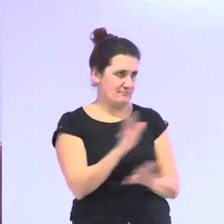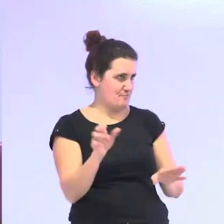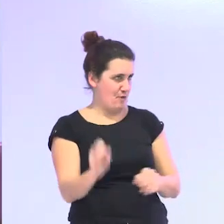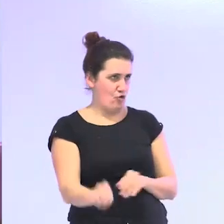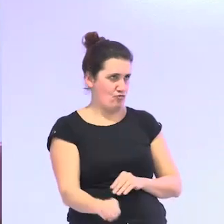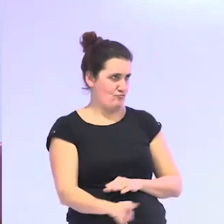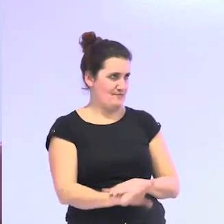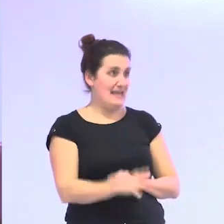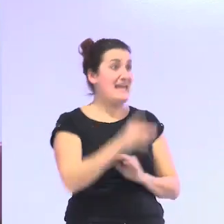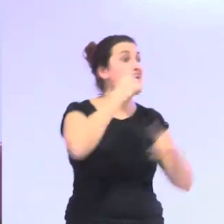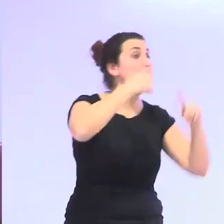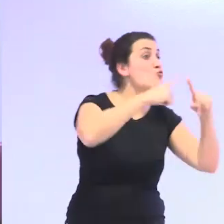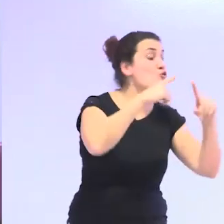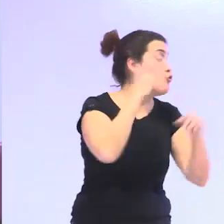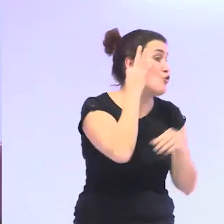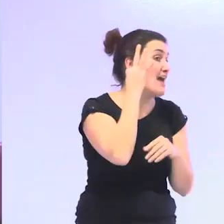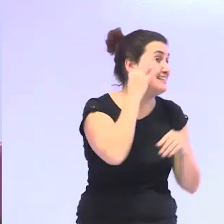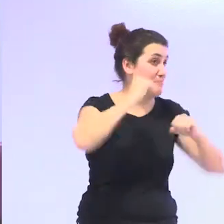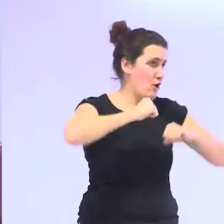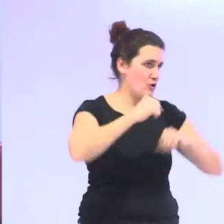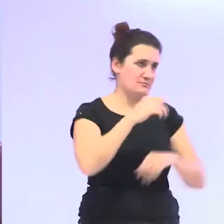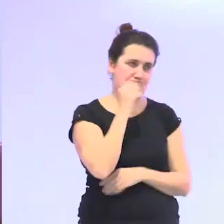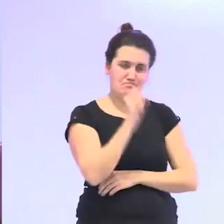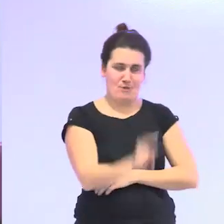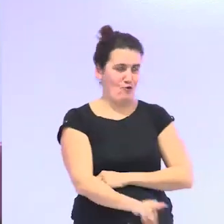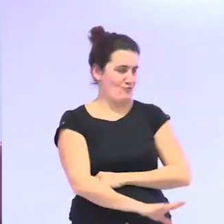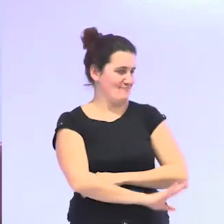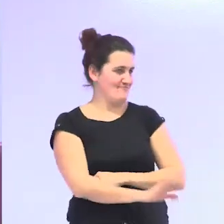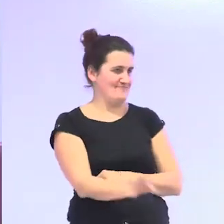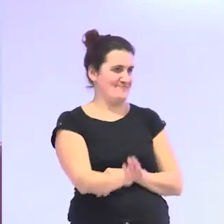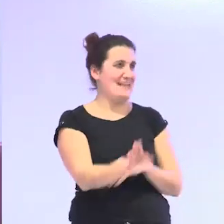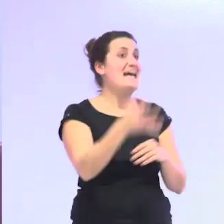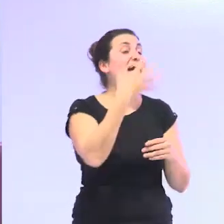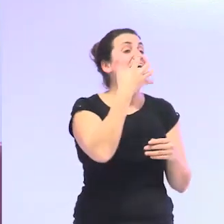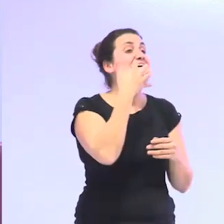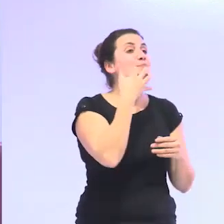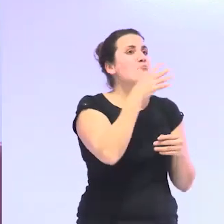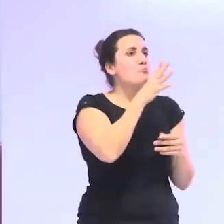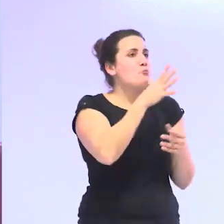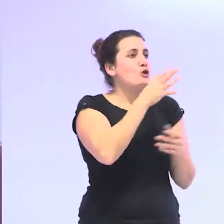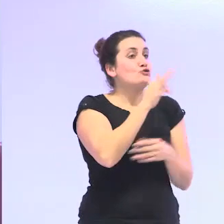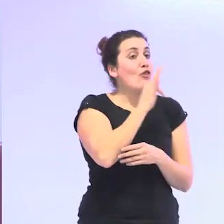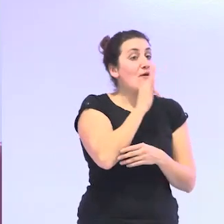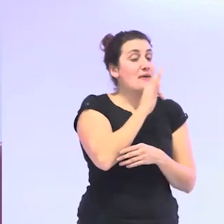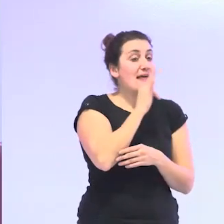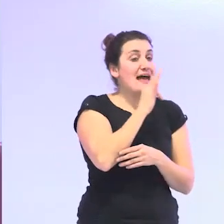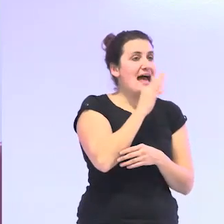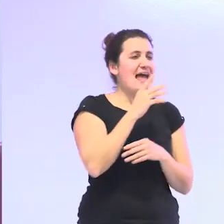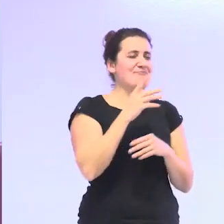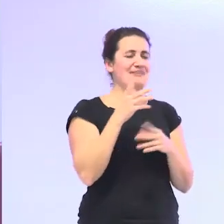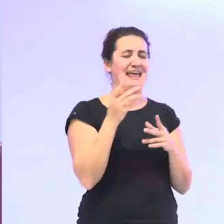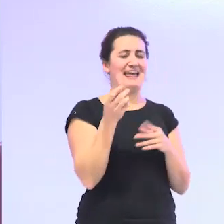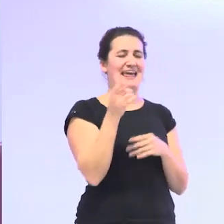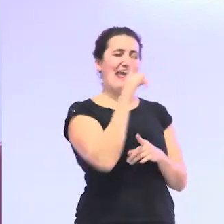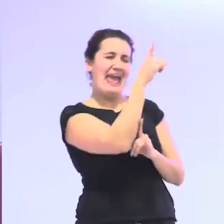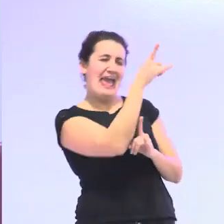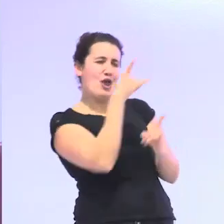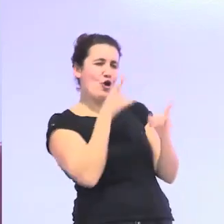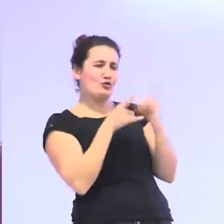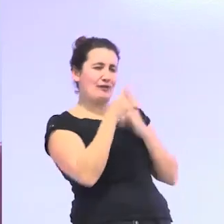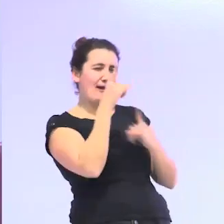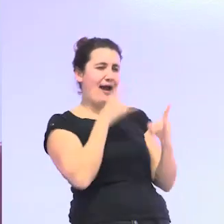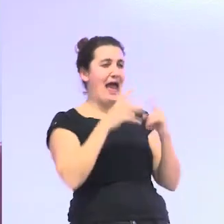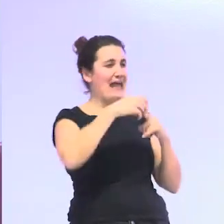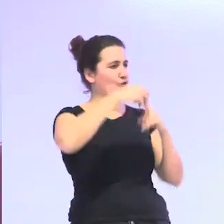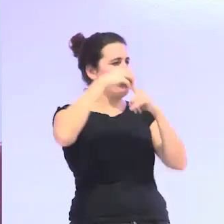y en el caso de las mujeres mayores todavía peor por eso está todavía mucho en la erótica heteropatriarcal